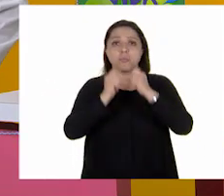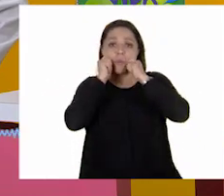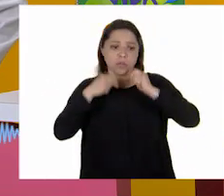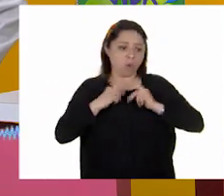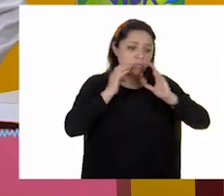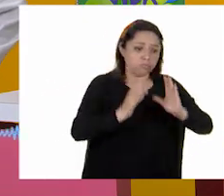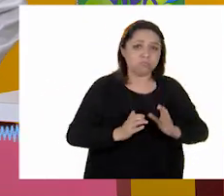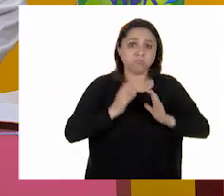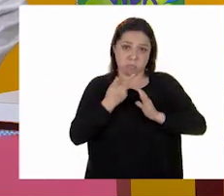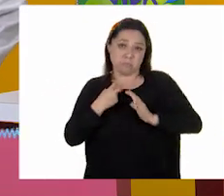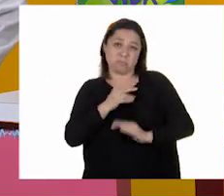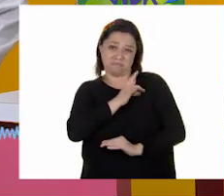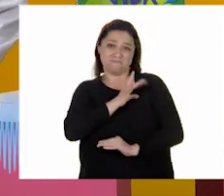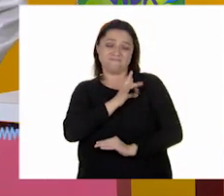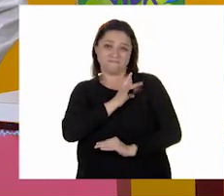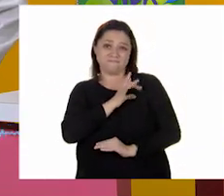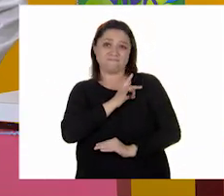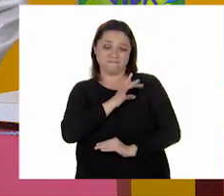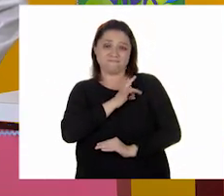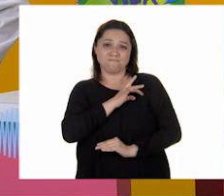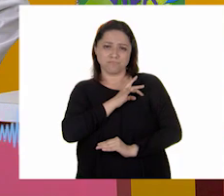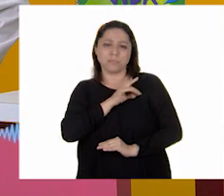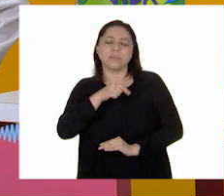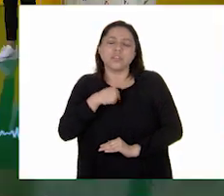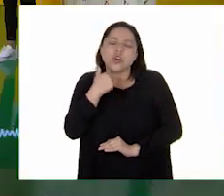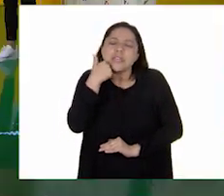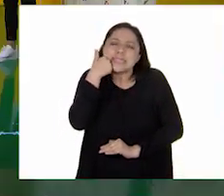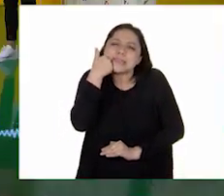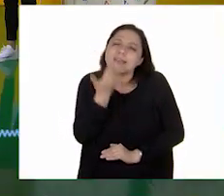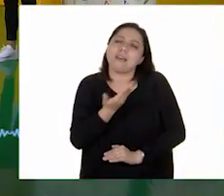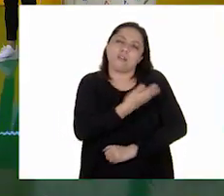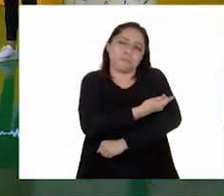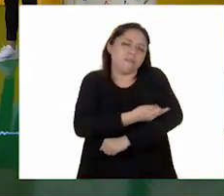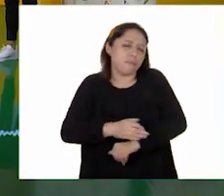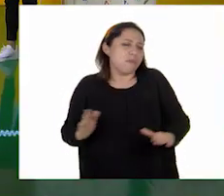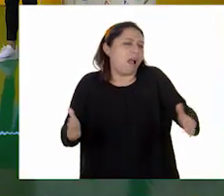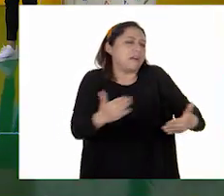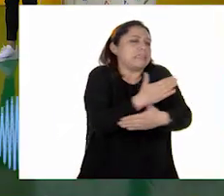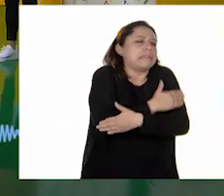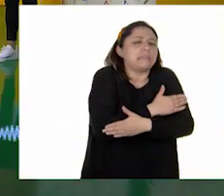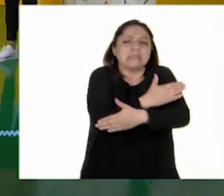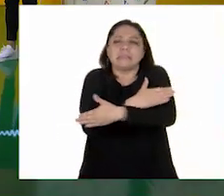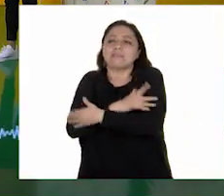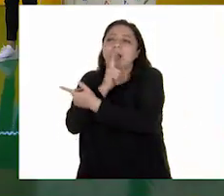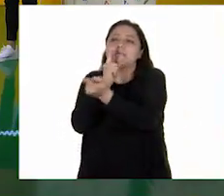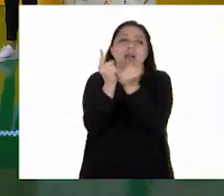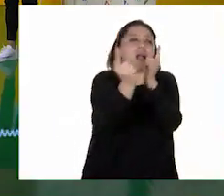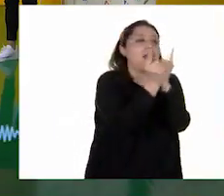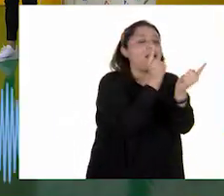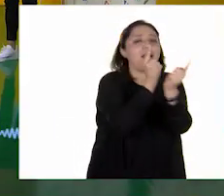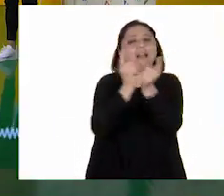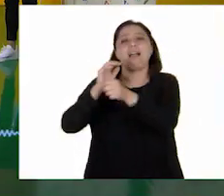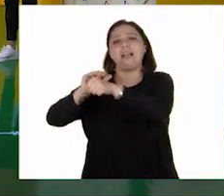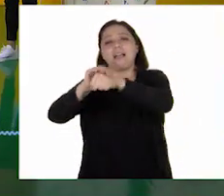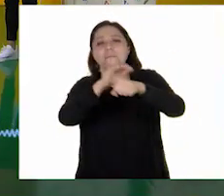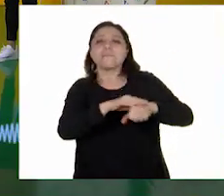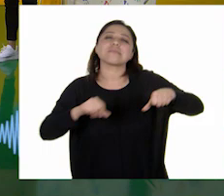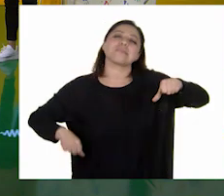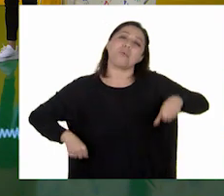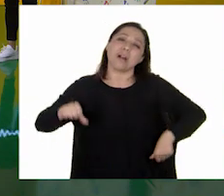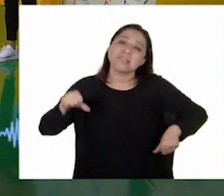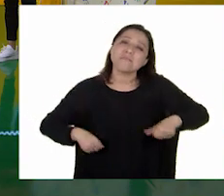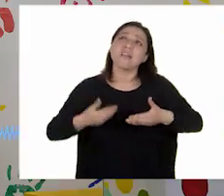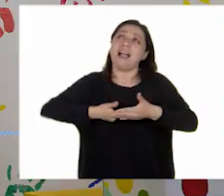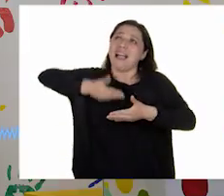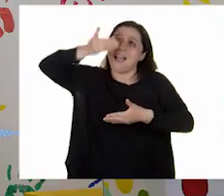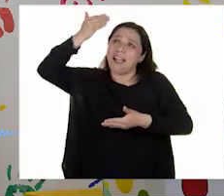de precaución. Tengo muchas ganas de abrazar a mi familia, ver a mis amigos, hacer mis actividades como antes